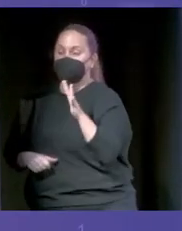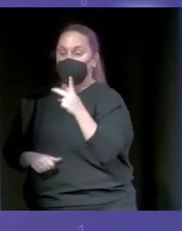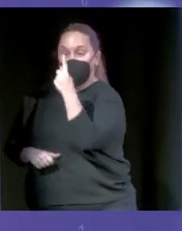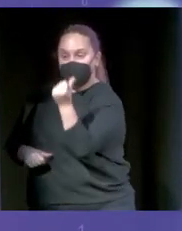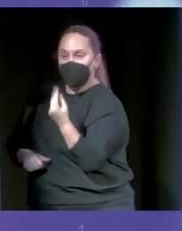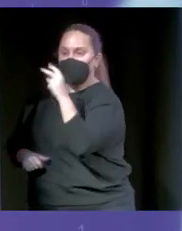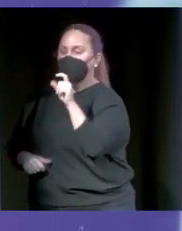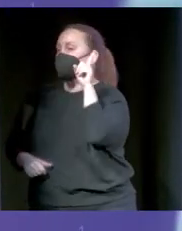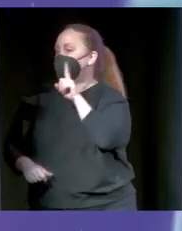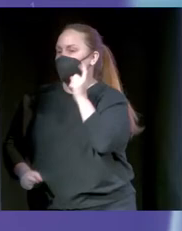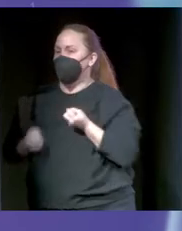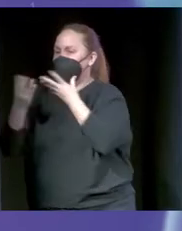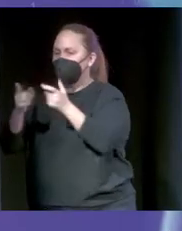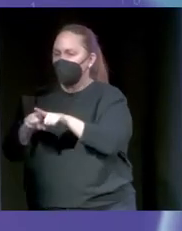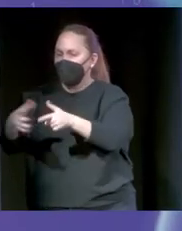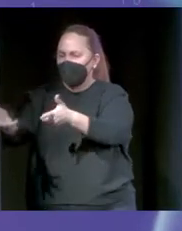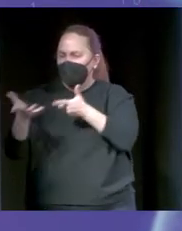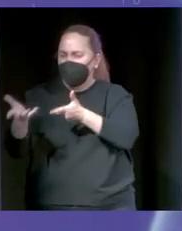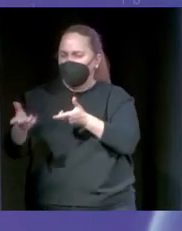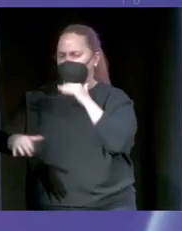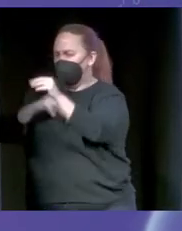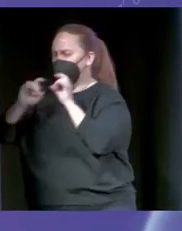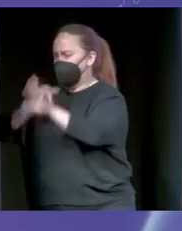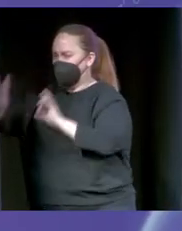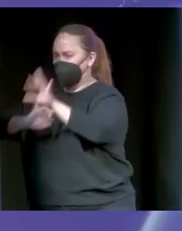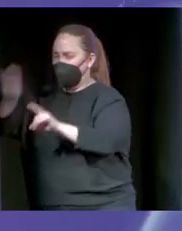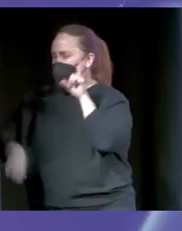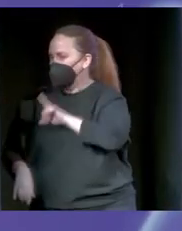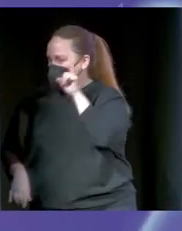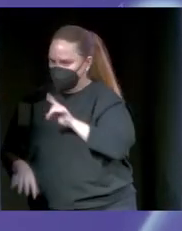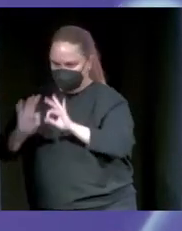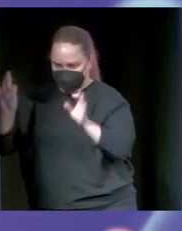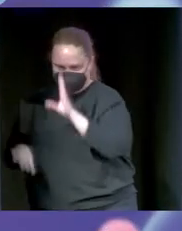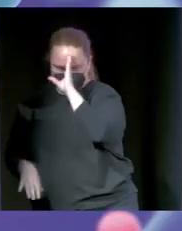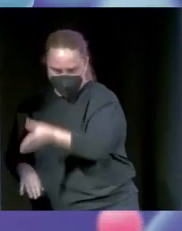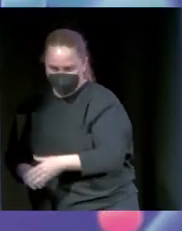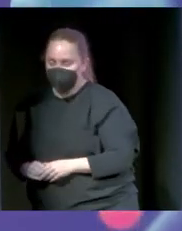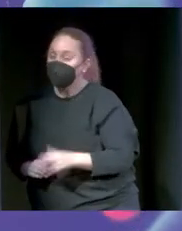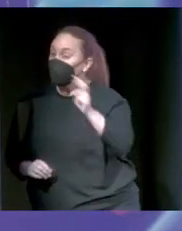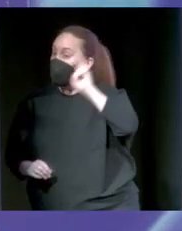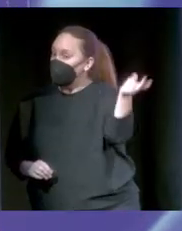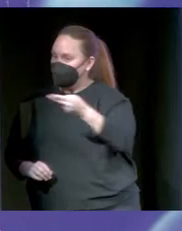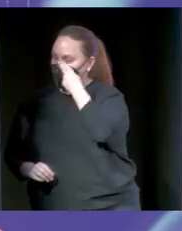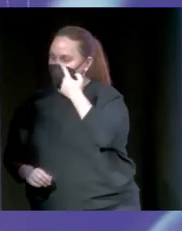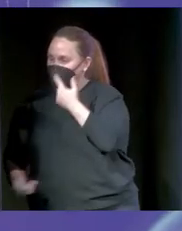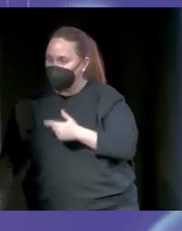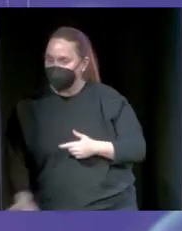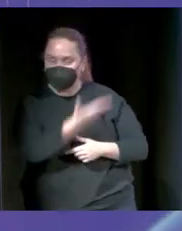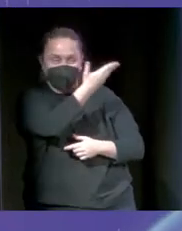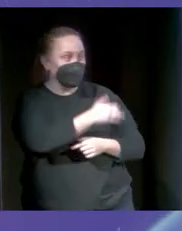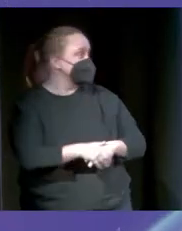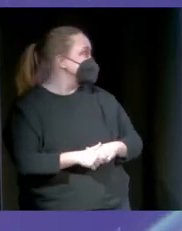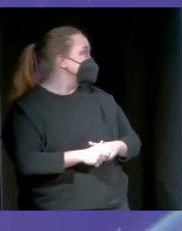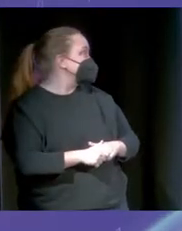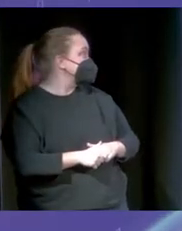por día. Una metralleta de mentir, directamente. Algo interesante, fijaros en ese tren, en esa